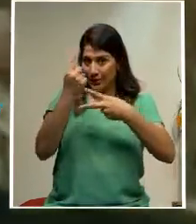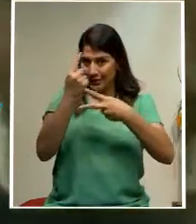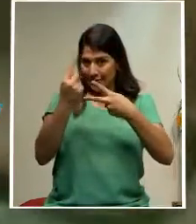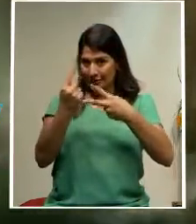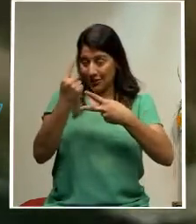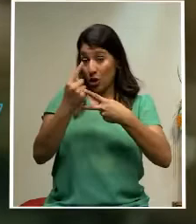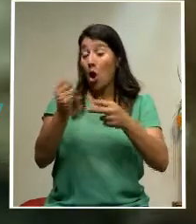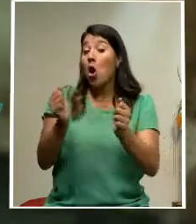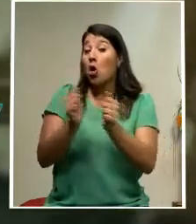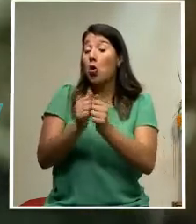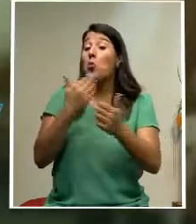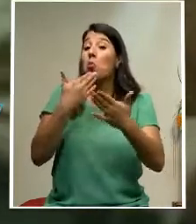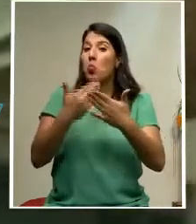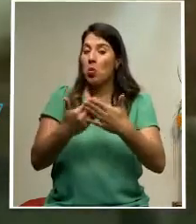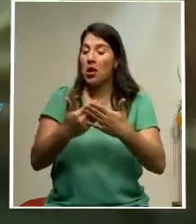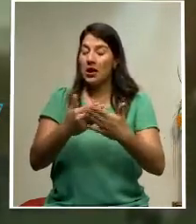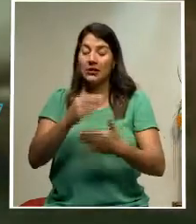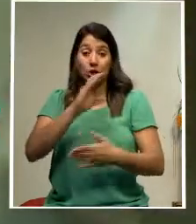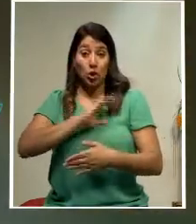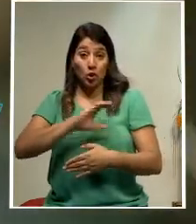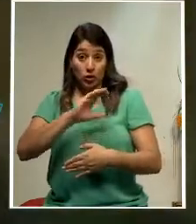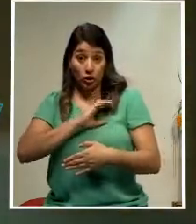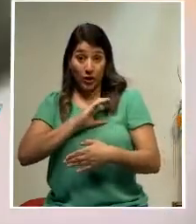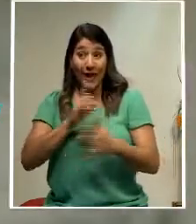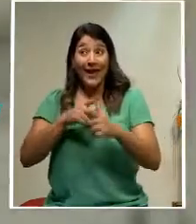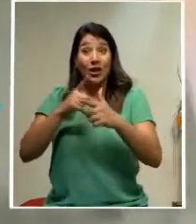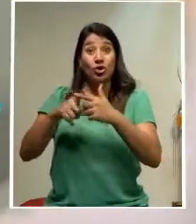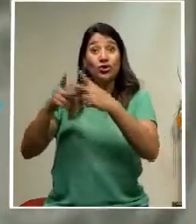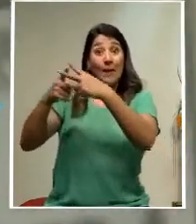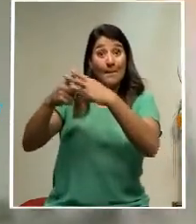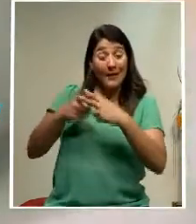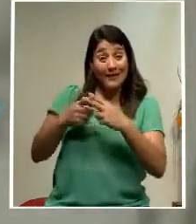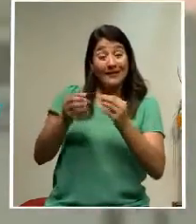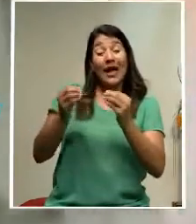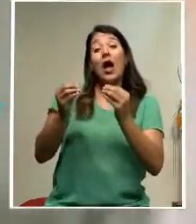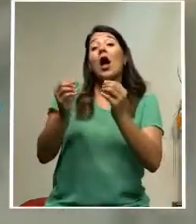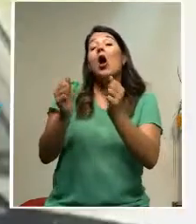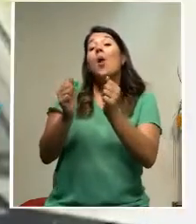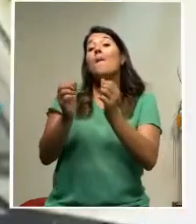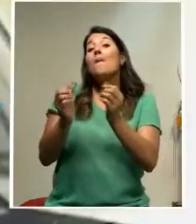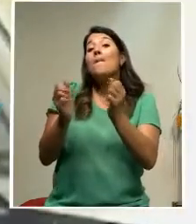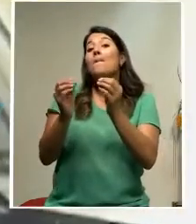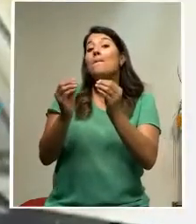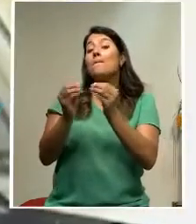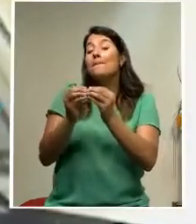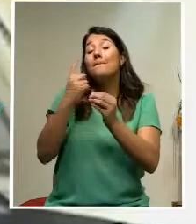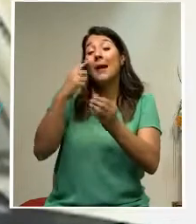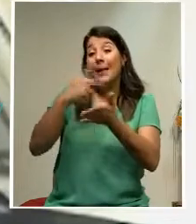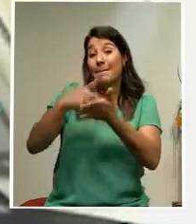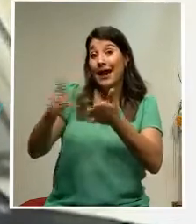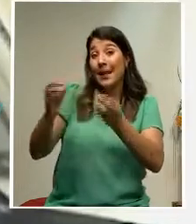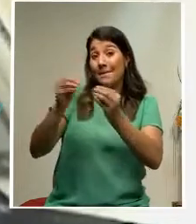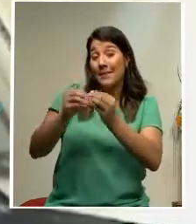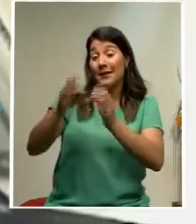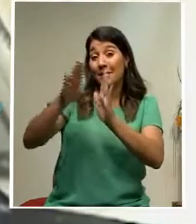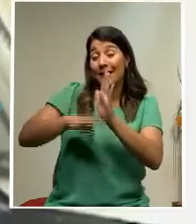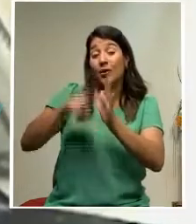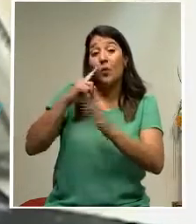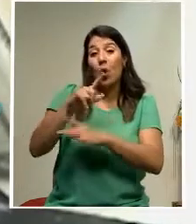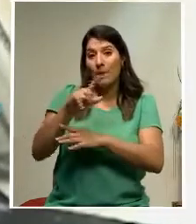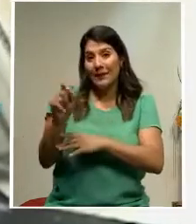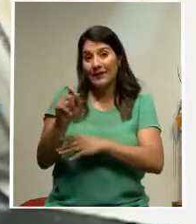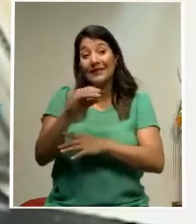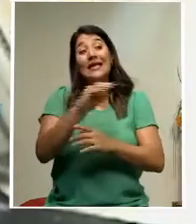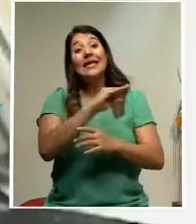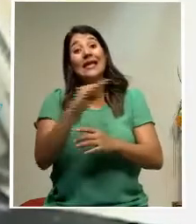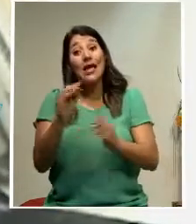favorables que permiten el canje de deuda cara por deuda barata con el objetivo de buscar alternativas que generen estabilidad a la